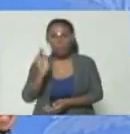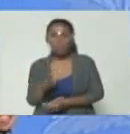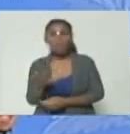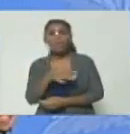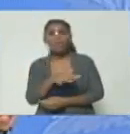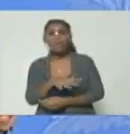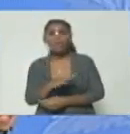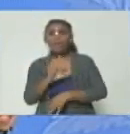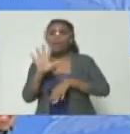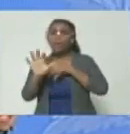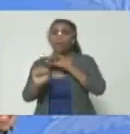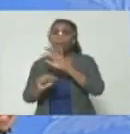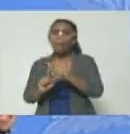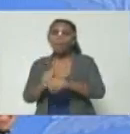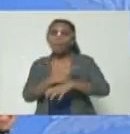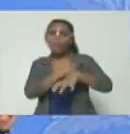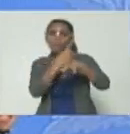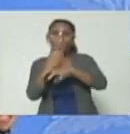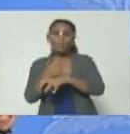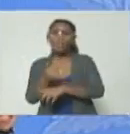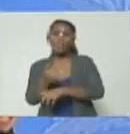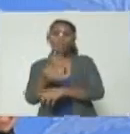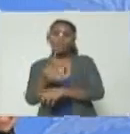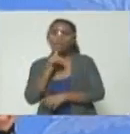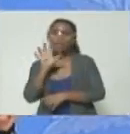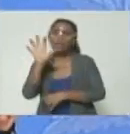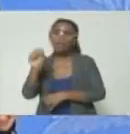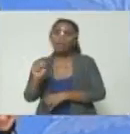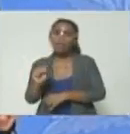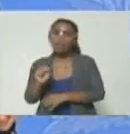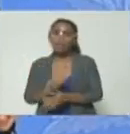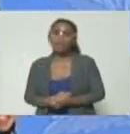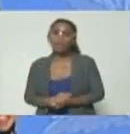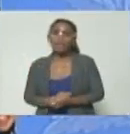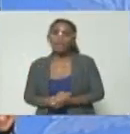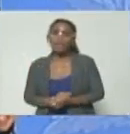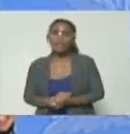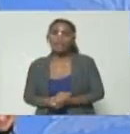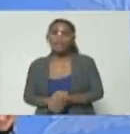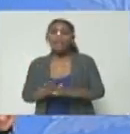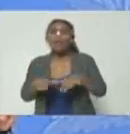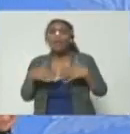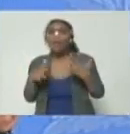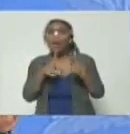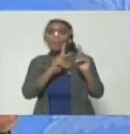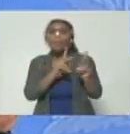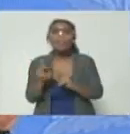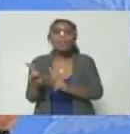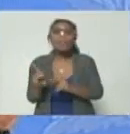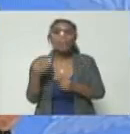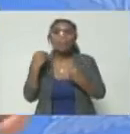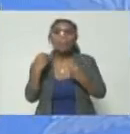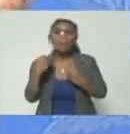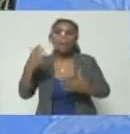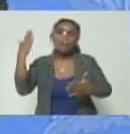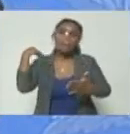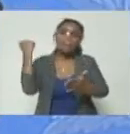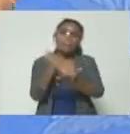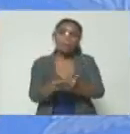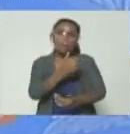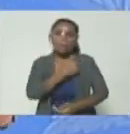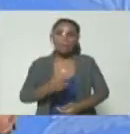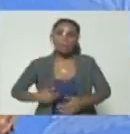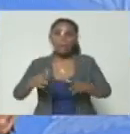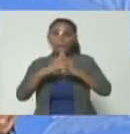fueron comprados quién los adquirió y cuál era el plan para asesinar al presidente y a